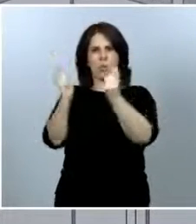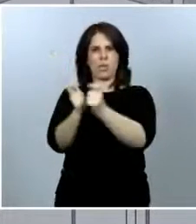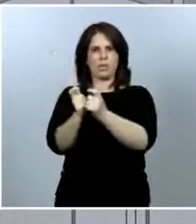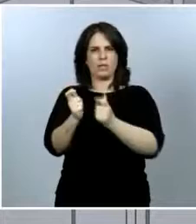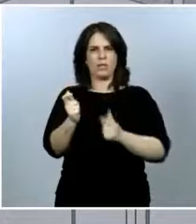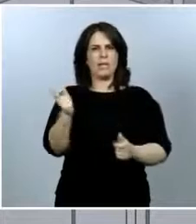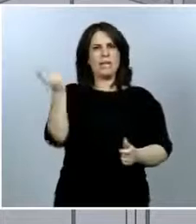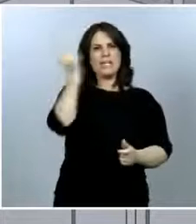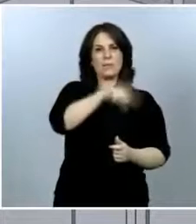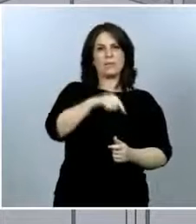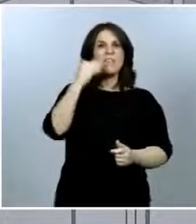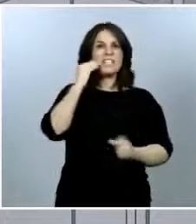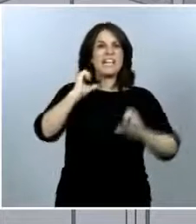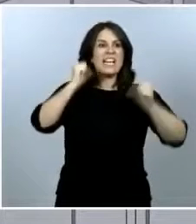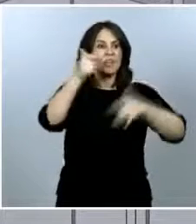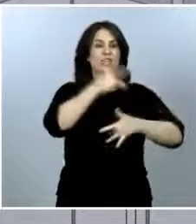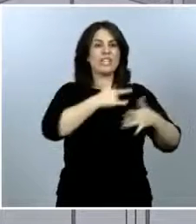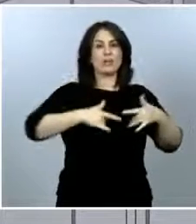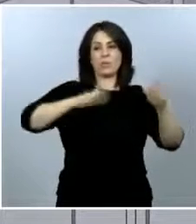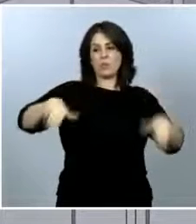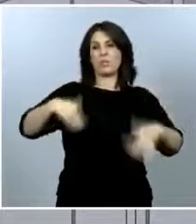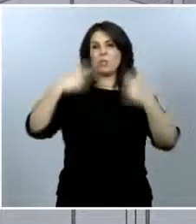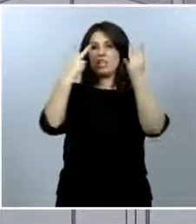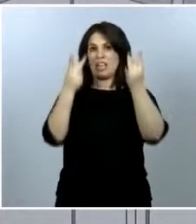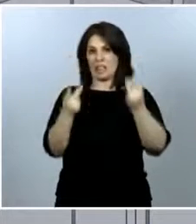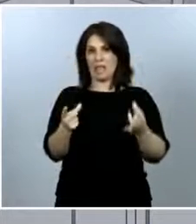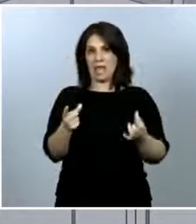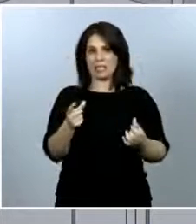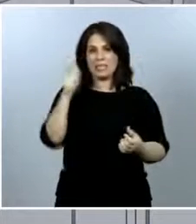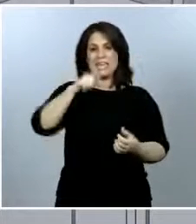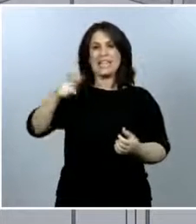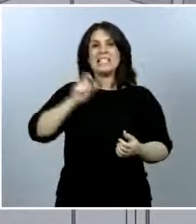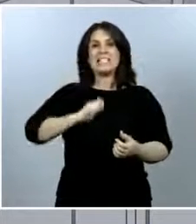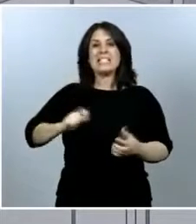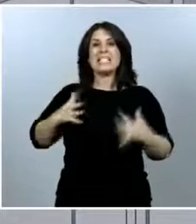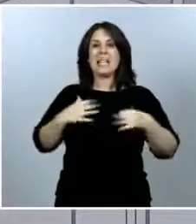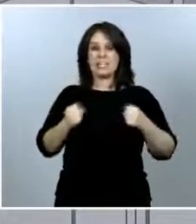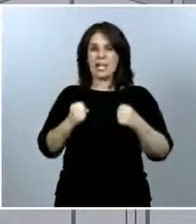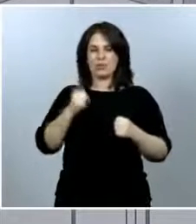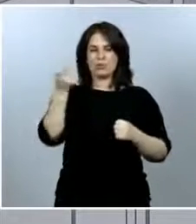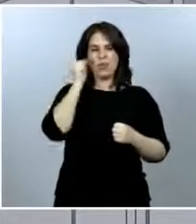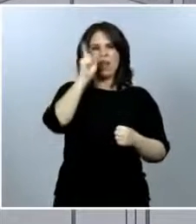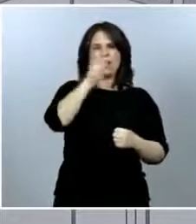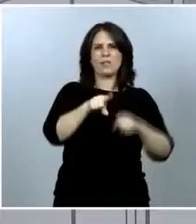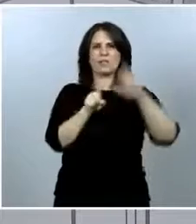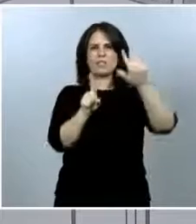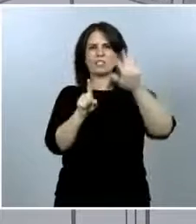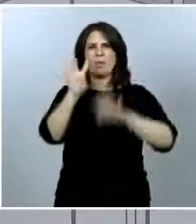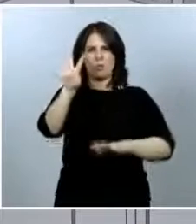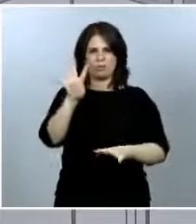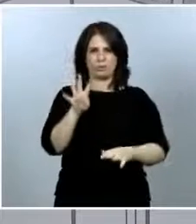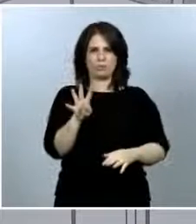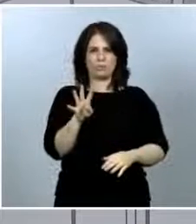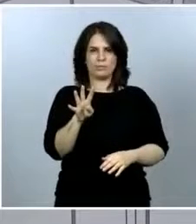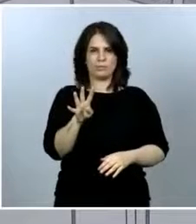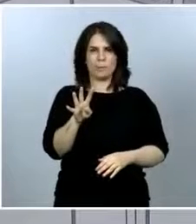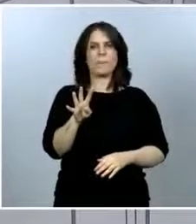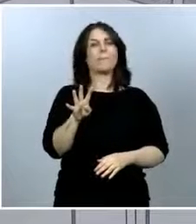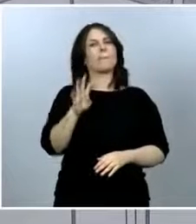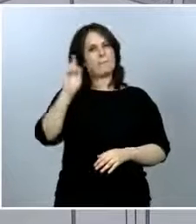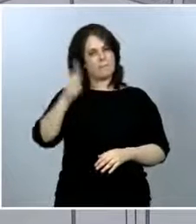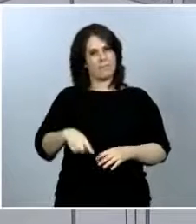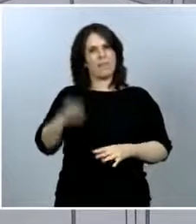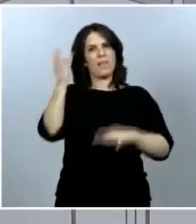fecha de inicio de síntomas en los últimos siete días únicamente se han identificado 164 sanitarios, lo cual son también datos